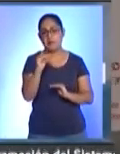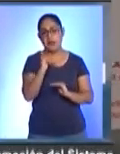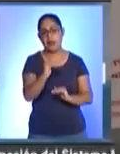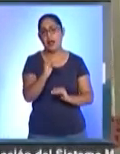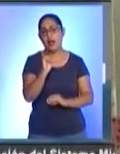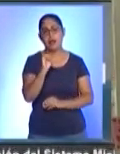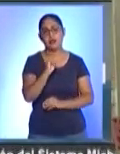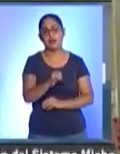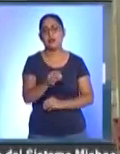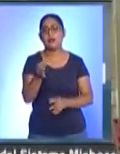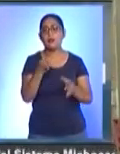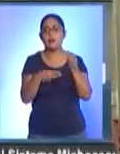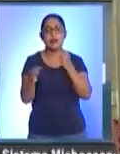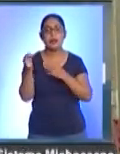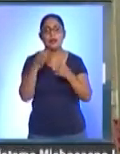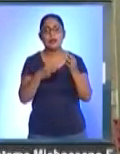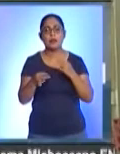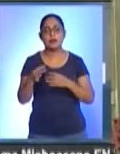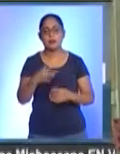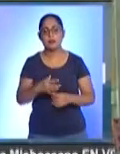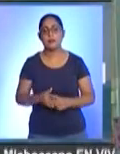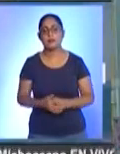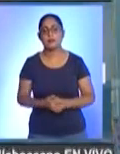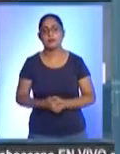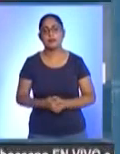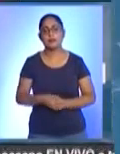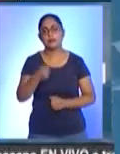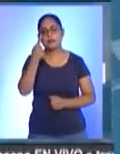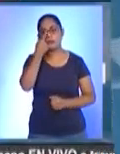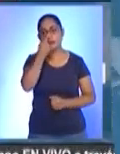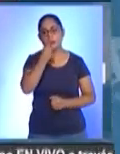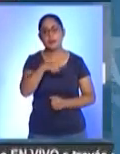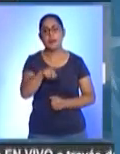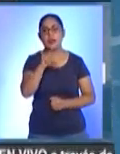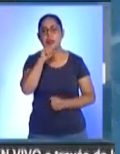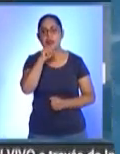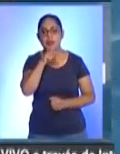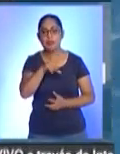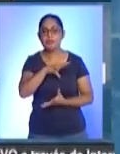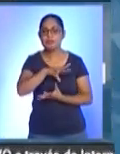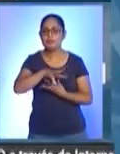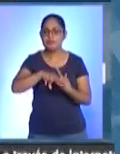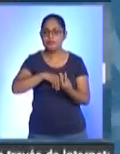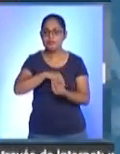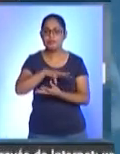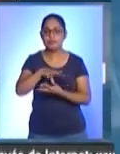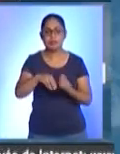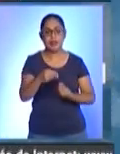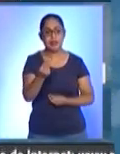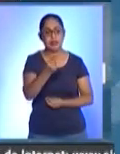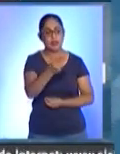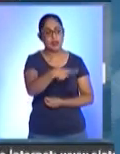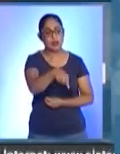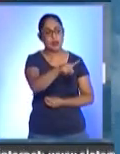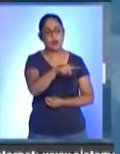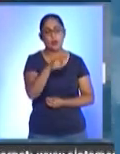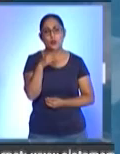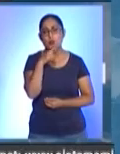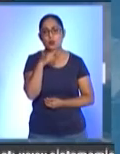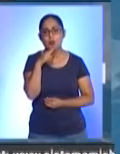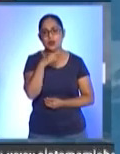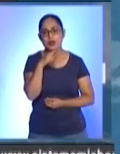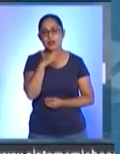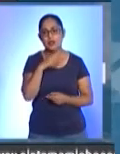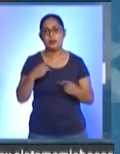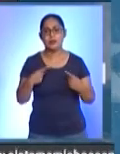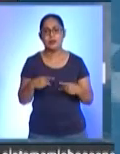medicamentos que han adquirido por el Estado para sobre todo solventar las necesidades urgentes de